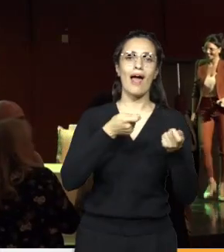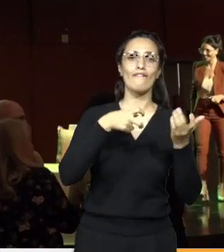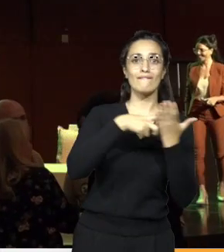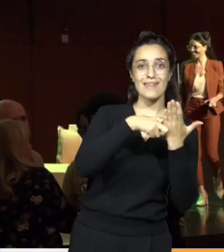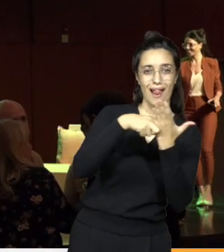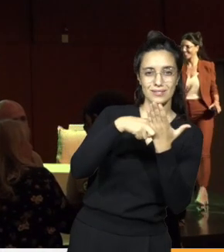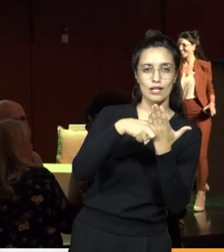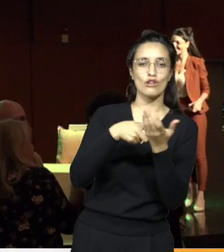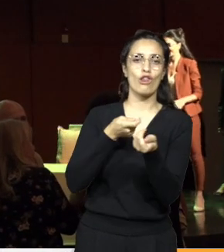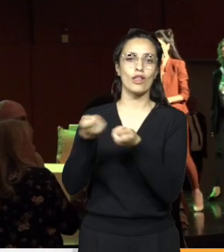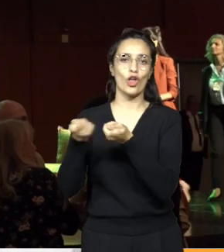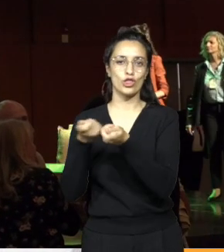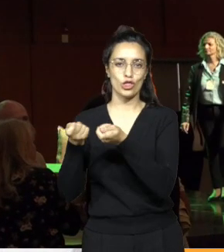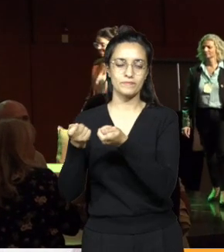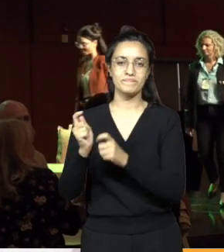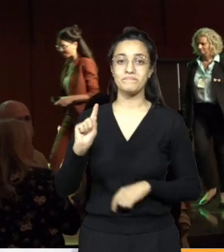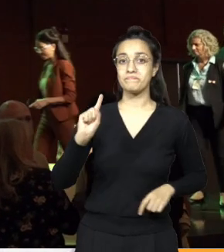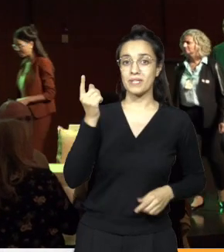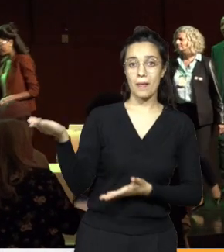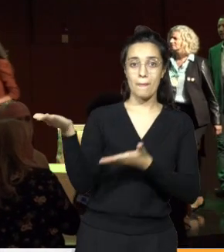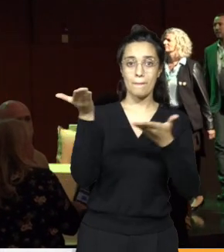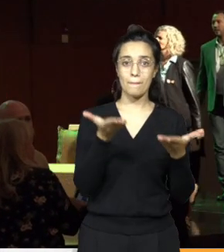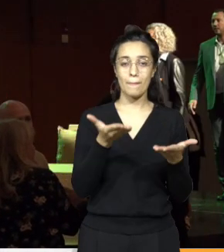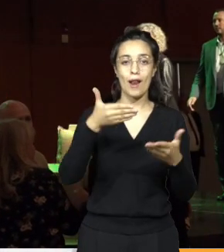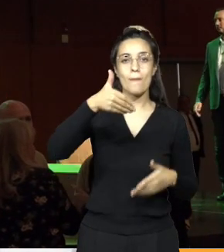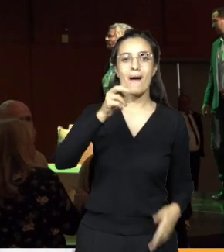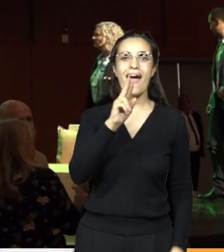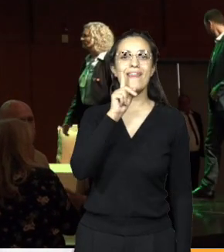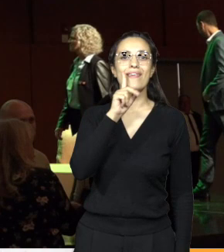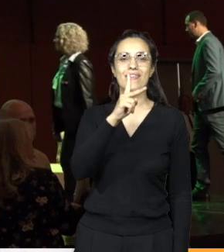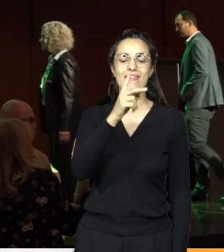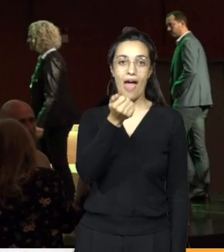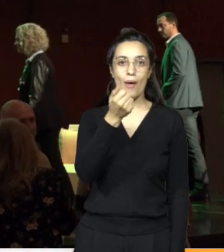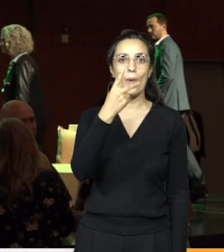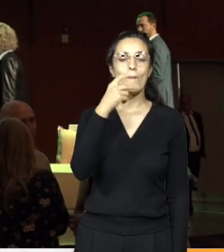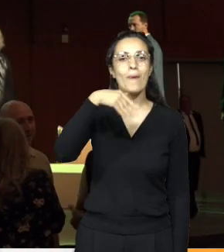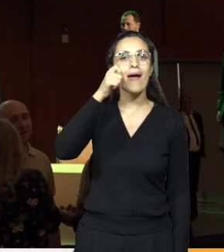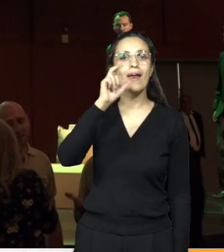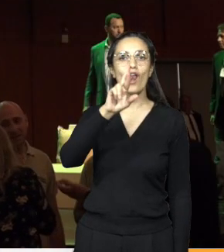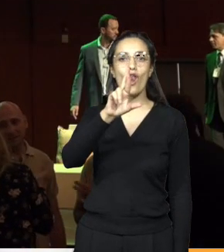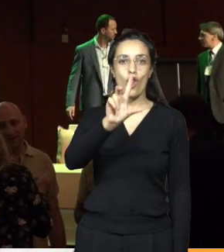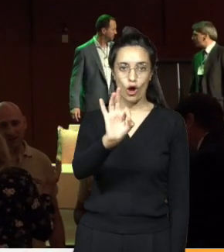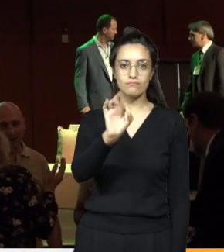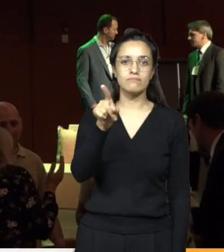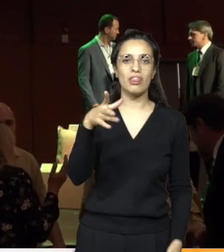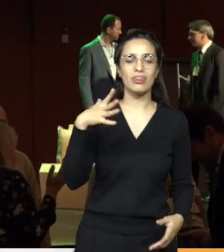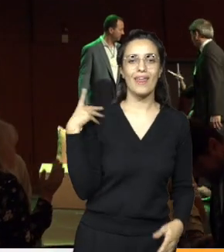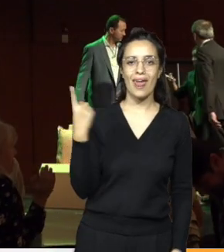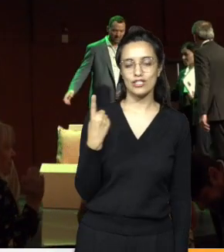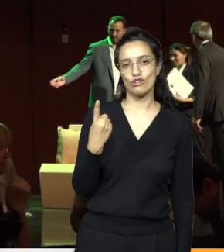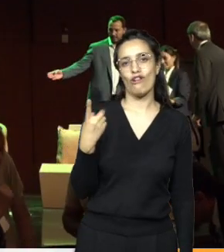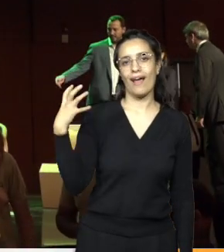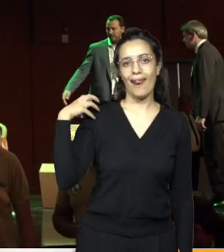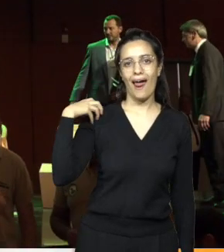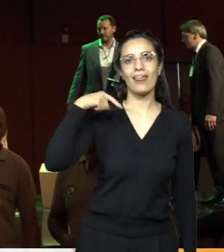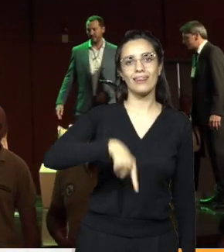En primer lugar, invitamos que pase al escenario a María Victoria Merlo, Directora General de la Policía Ambiental de la Provincia de Córdoba,